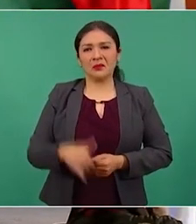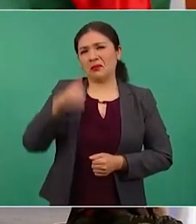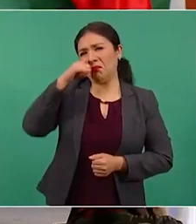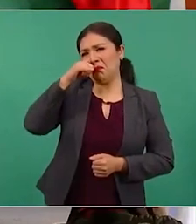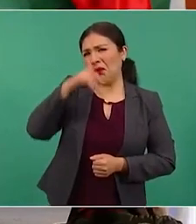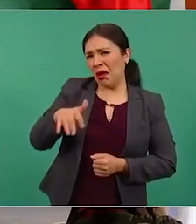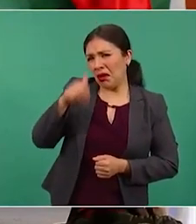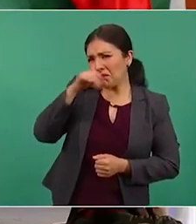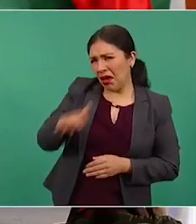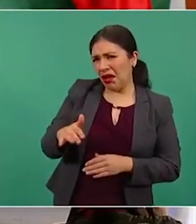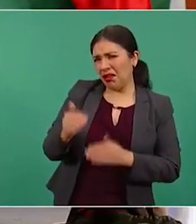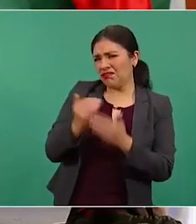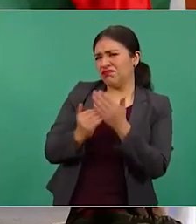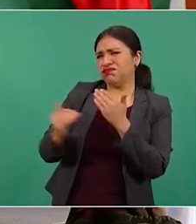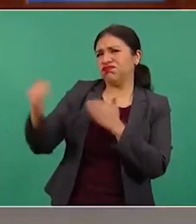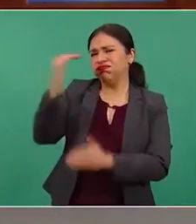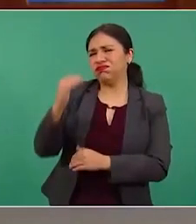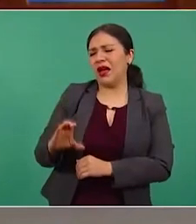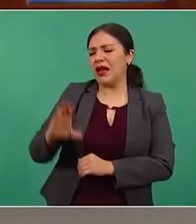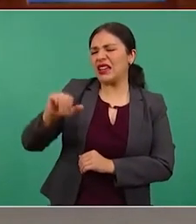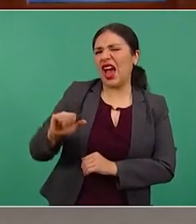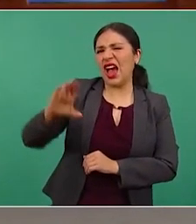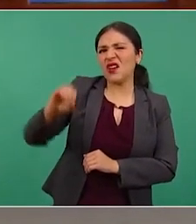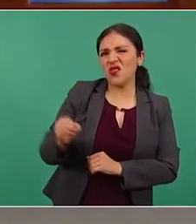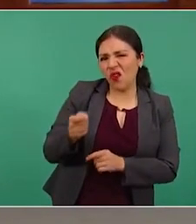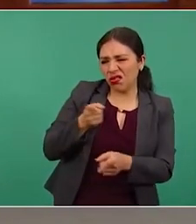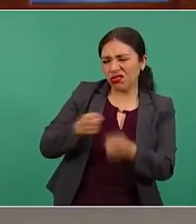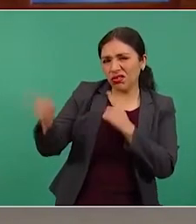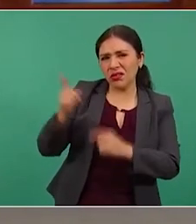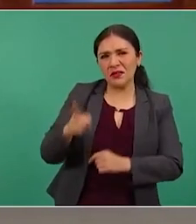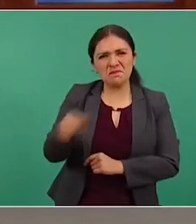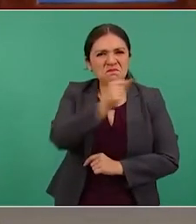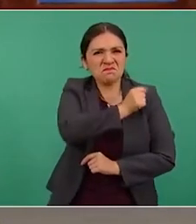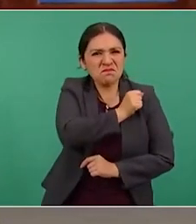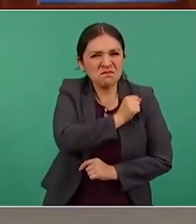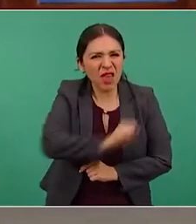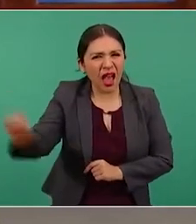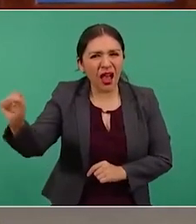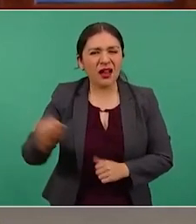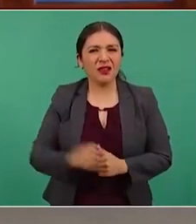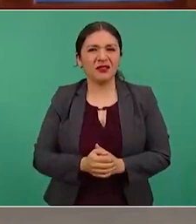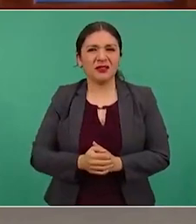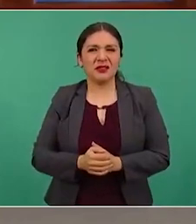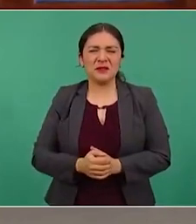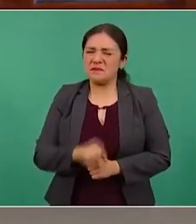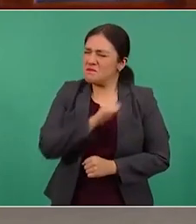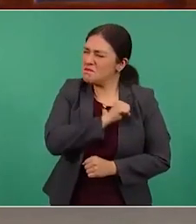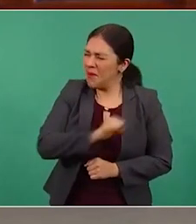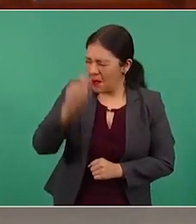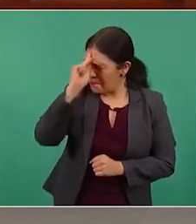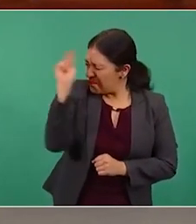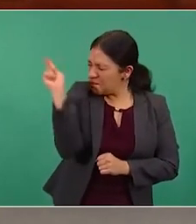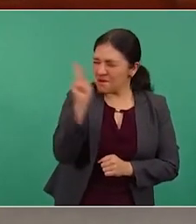bachiller caco, malo, malísimo,